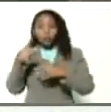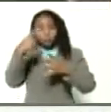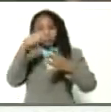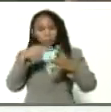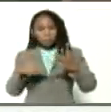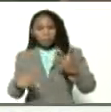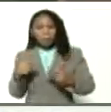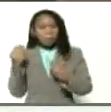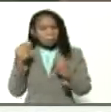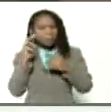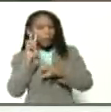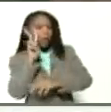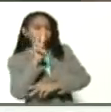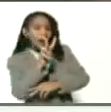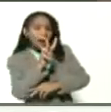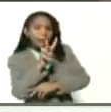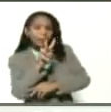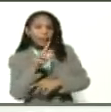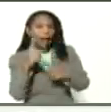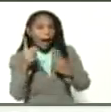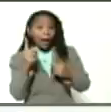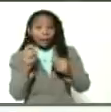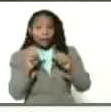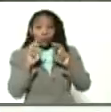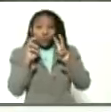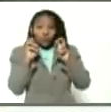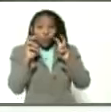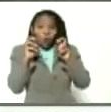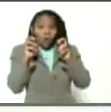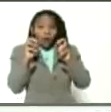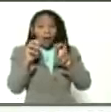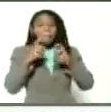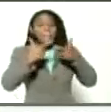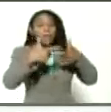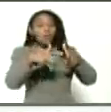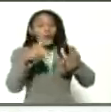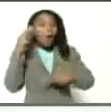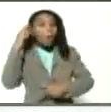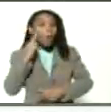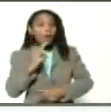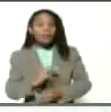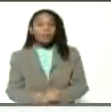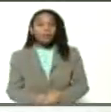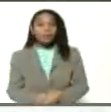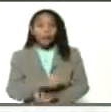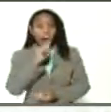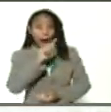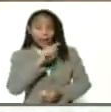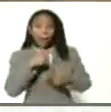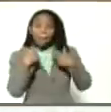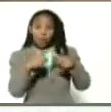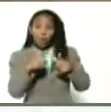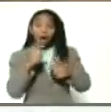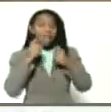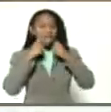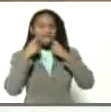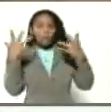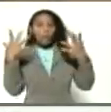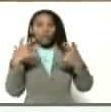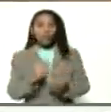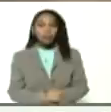personas, para ver el preestreno de la película Bolívar. Esa película que fue famosa, pues.